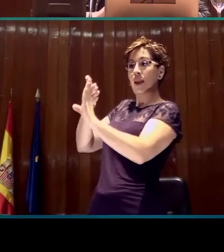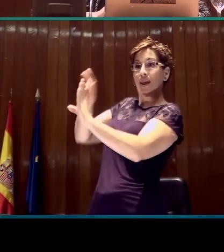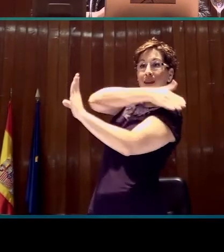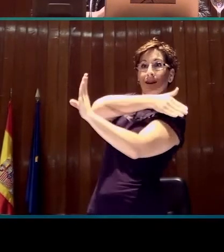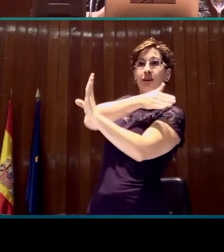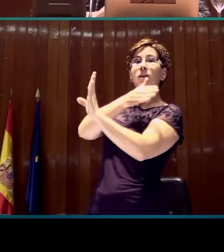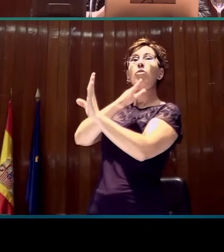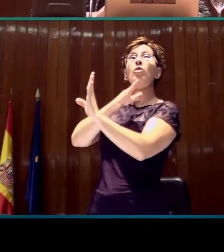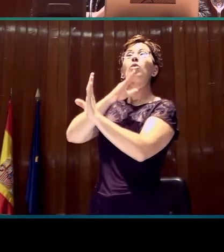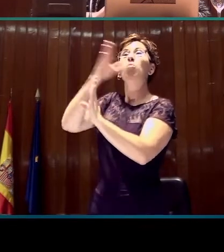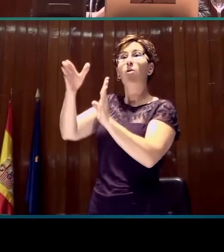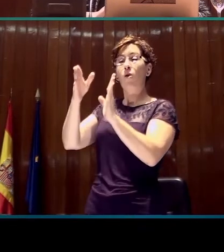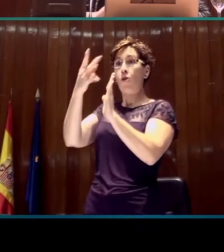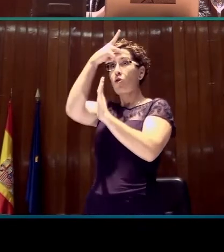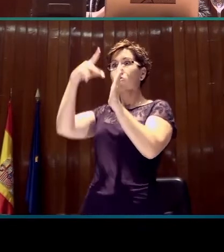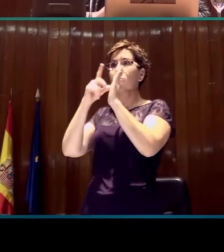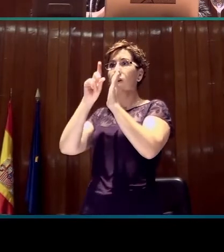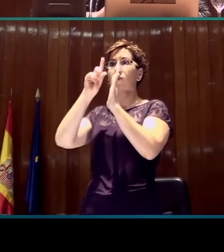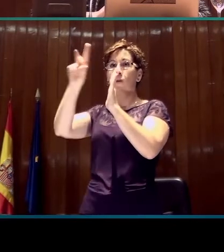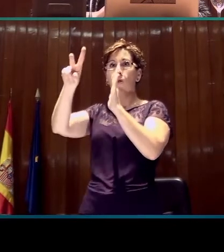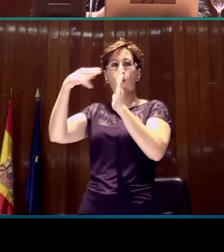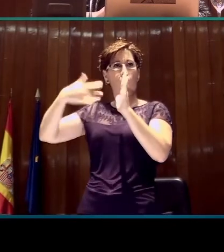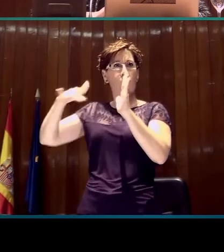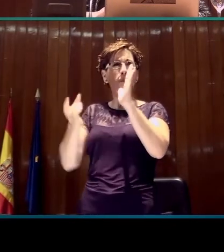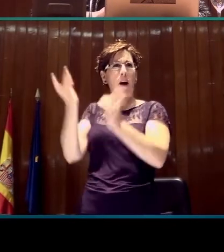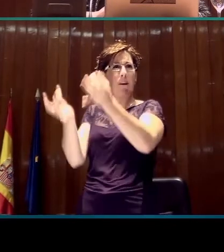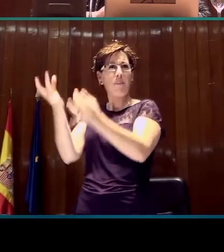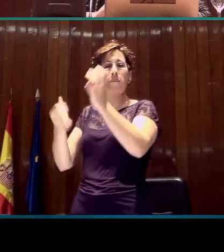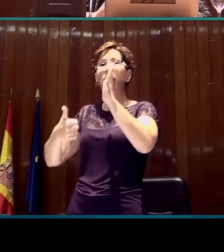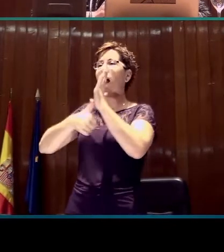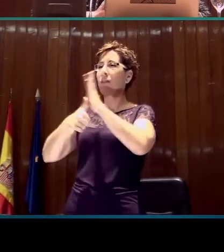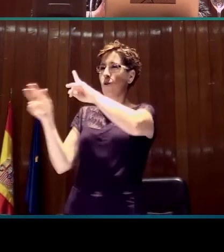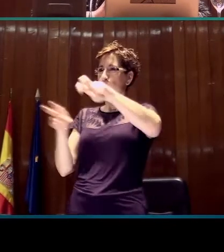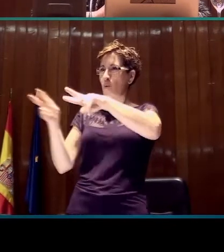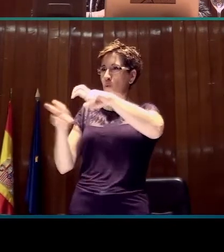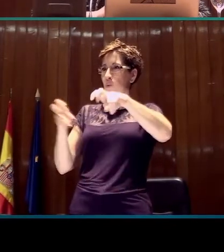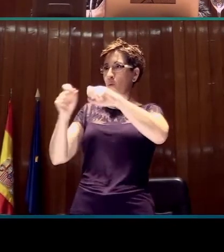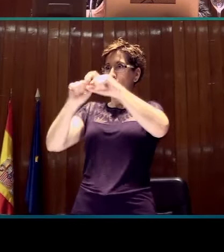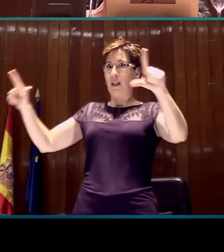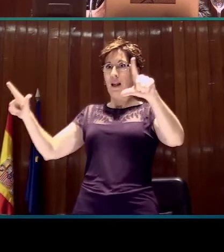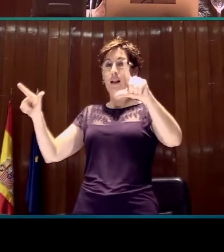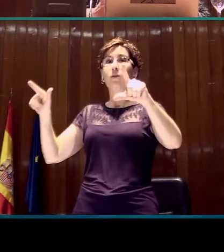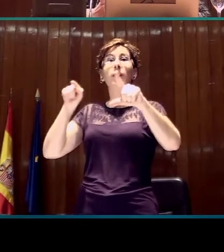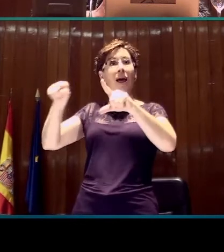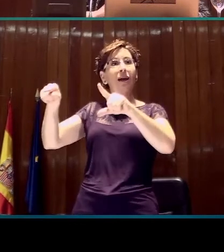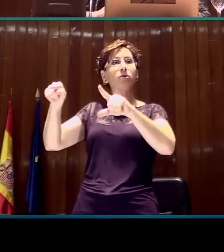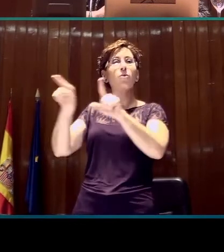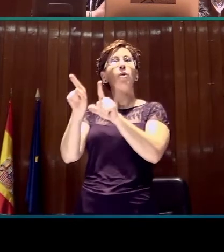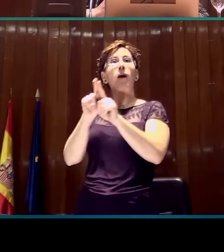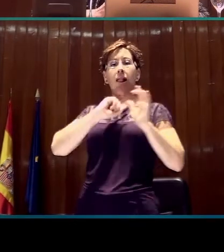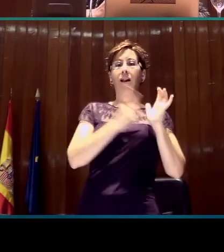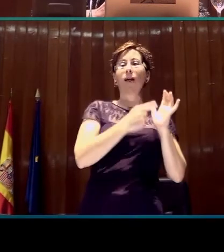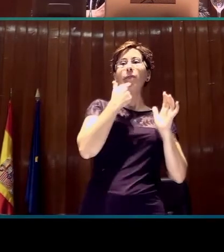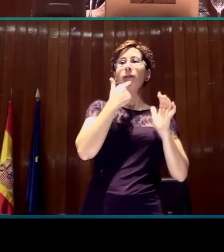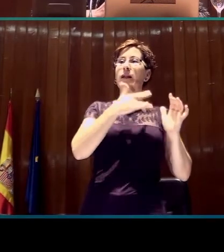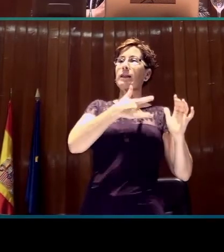importante de cadenas de nueva emisión y, de acuerdo al articulado de la ley, esas cadenas cuentan con una prórroga para alcanzar este nivel